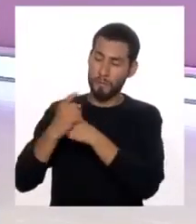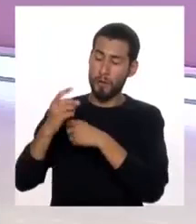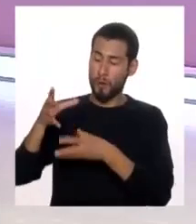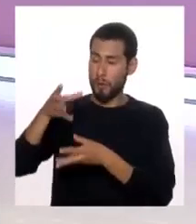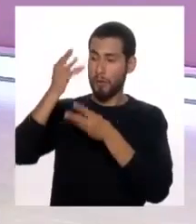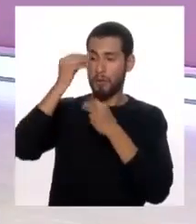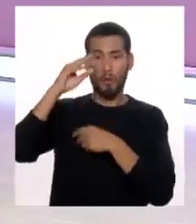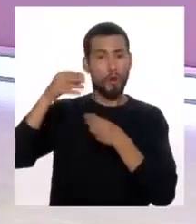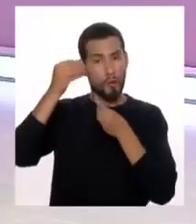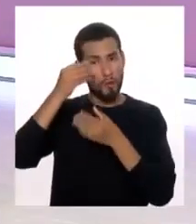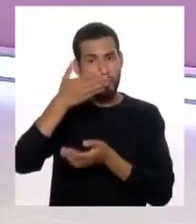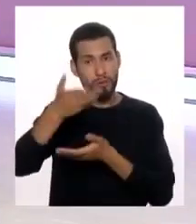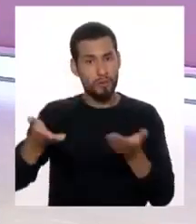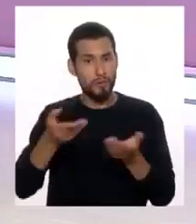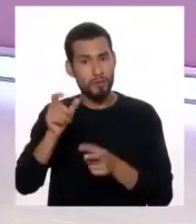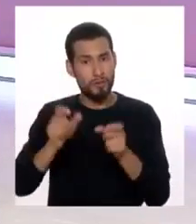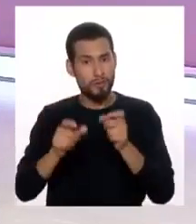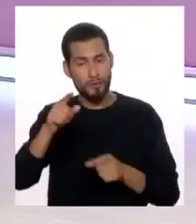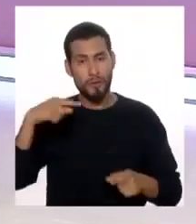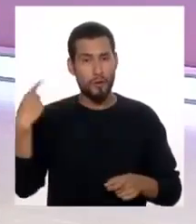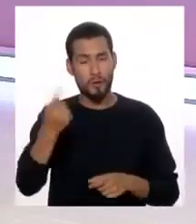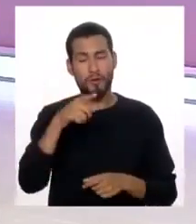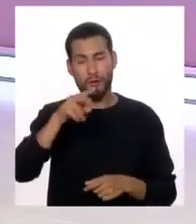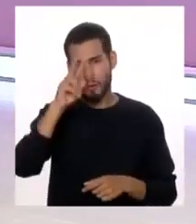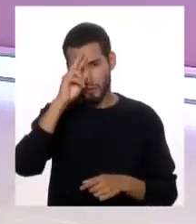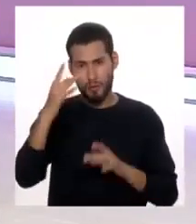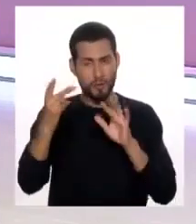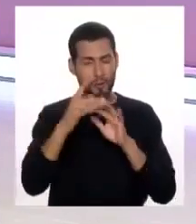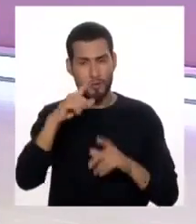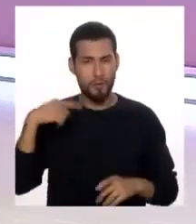a todos nuestros televidentes que nos escuchan en todo y nos ven en todo el país.